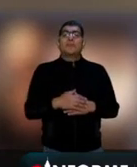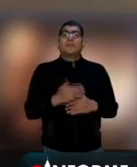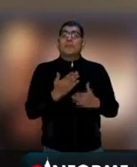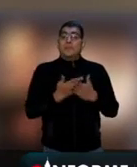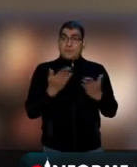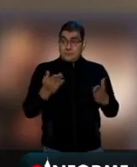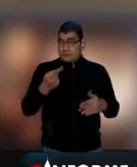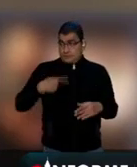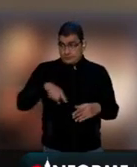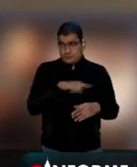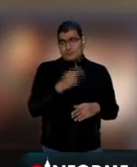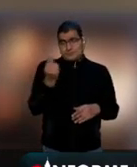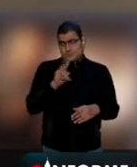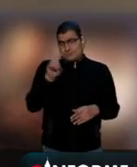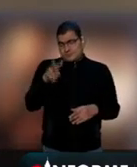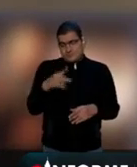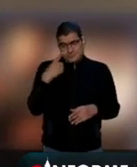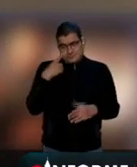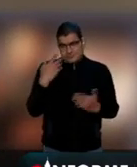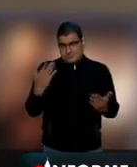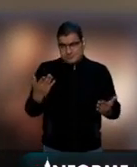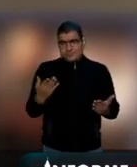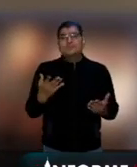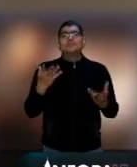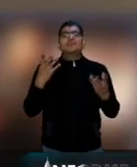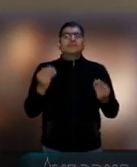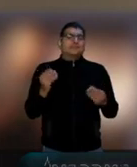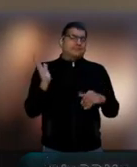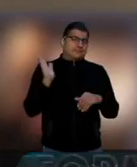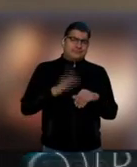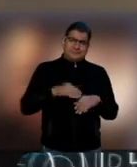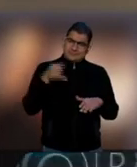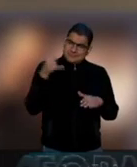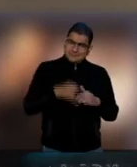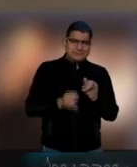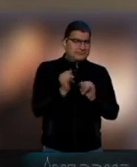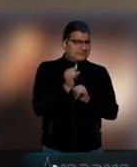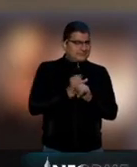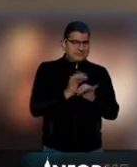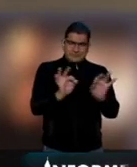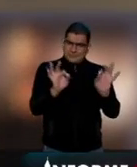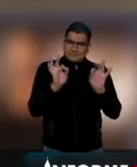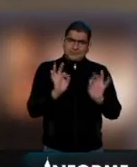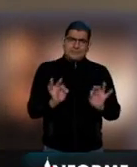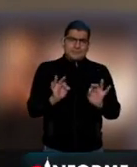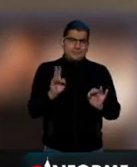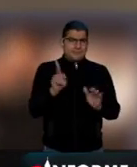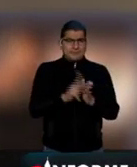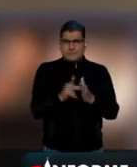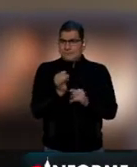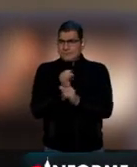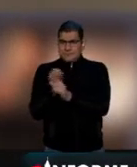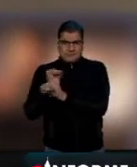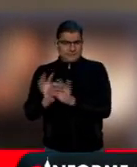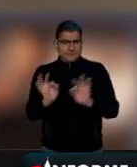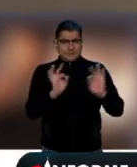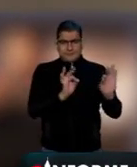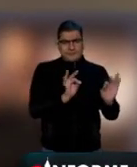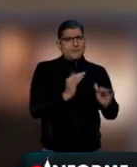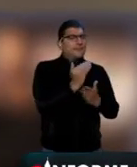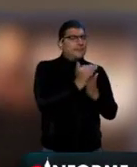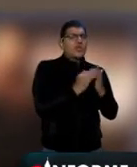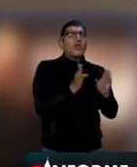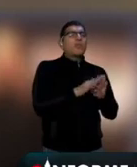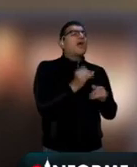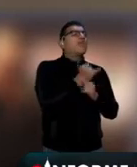necesitamos, y eso sí es real, mucho más periodismo de investigación y mucho menos periodismo